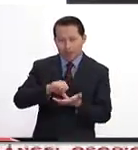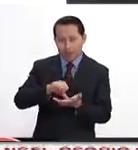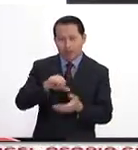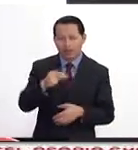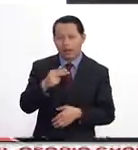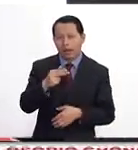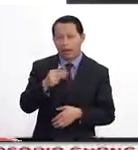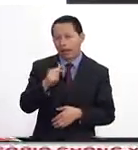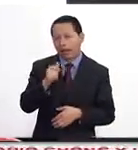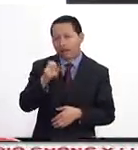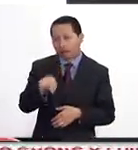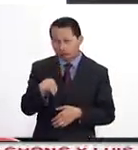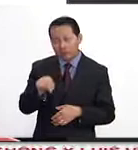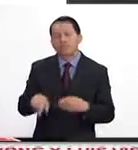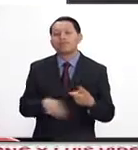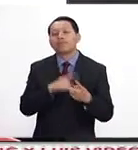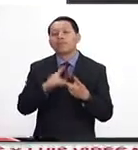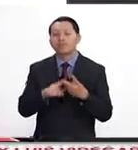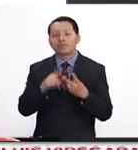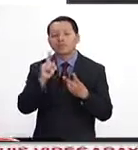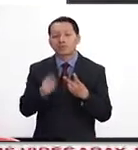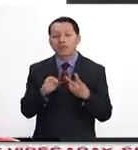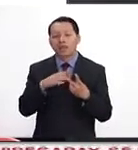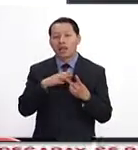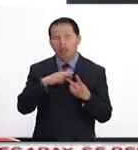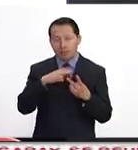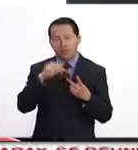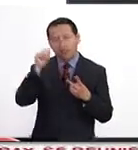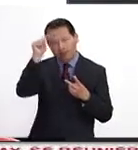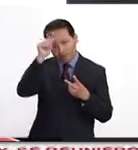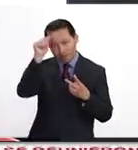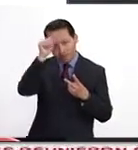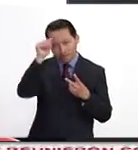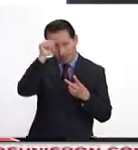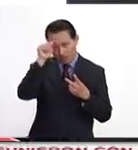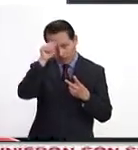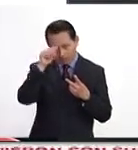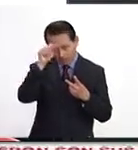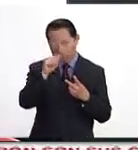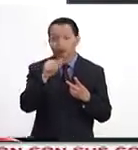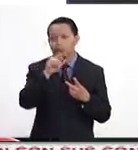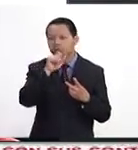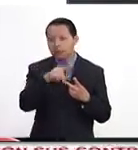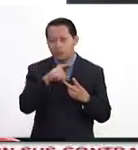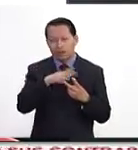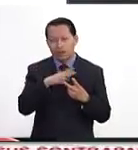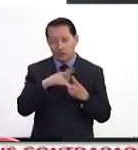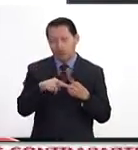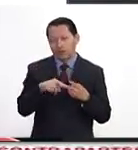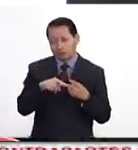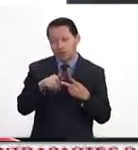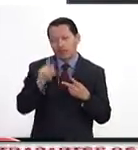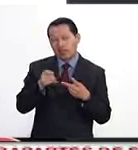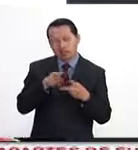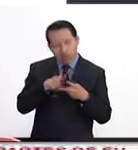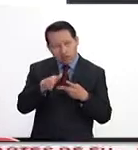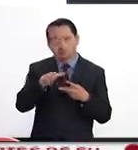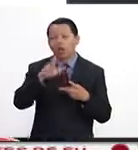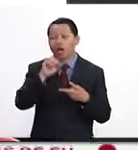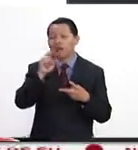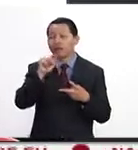es Hassan Rouhani, y el segundo es un clérigo, Raisi, que pues sí, es de línea conservadora, es